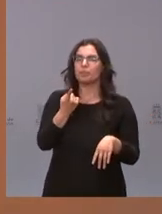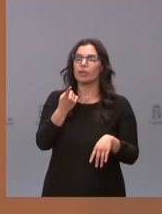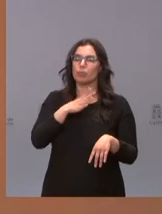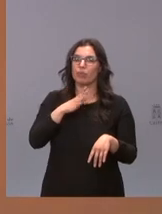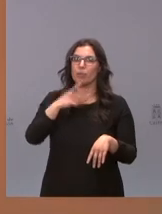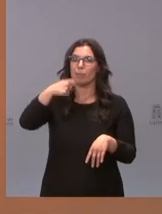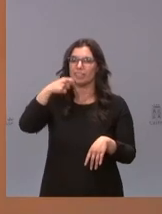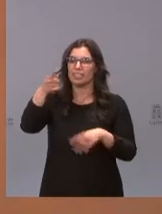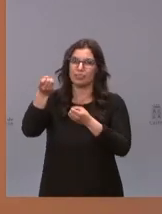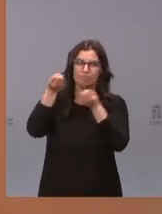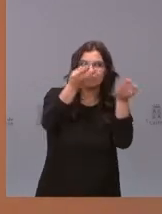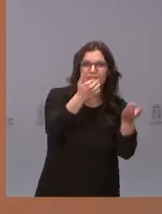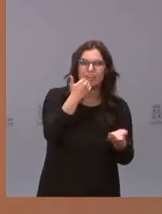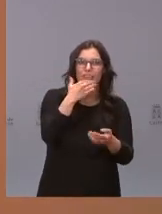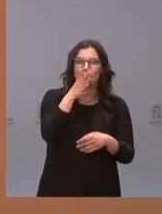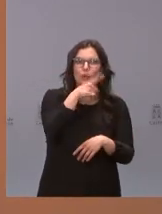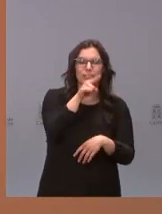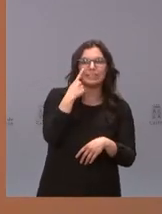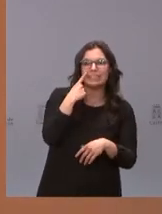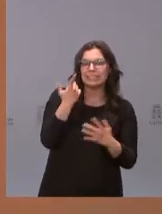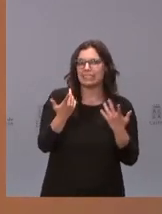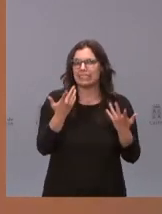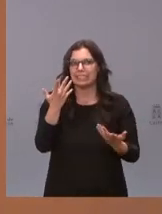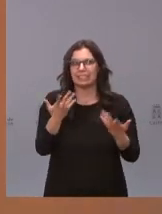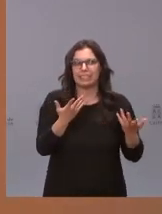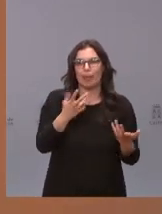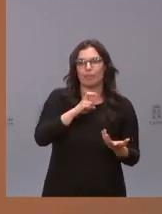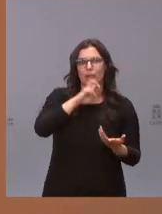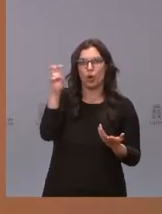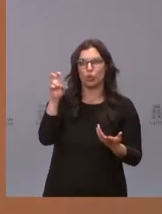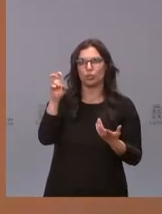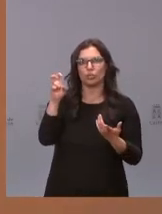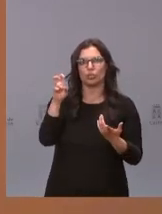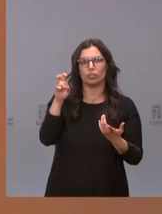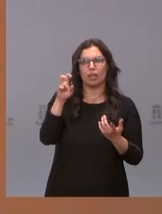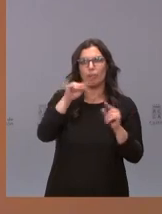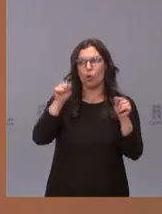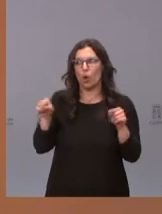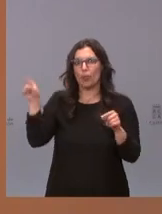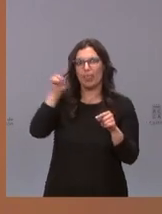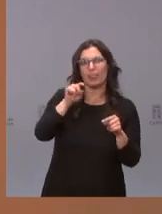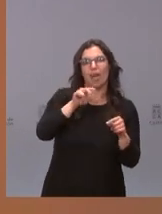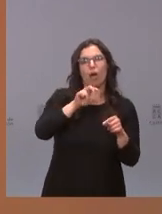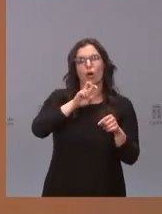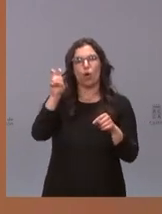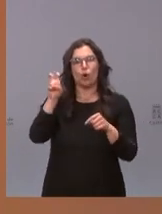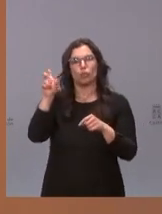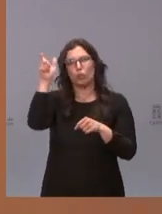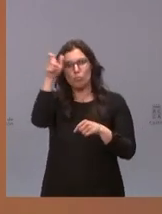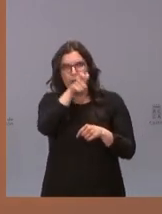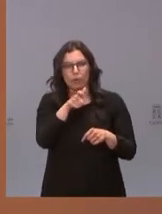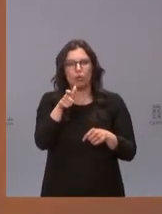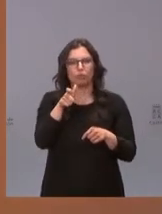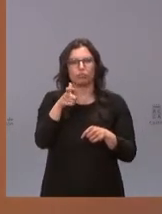gente ¿Qué les puede decir cuando han visto que en otros lugares de la provincia o incluso en otras provincias se está vacunando a gente de menos edad